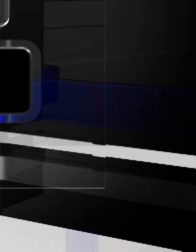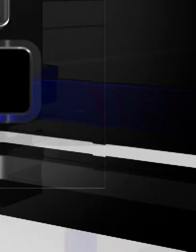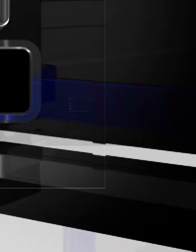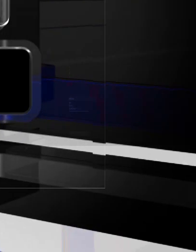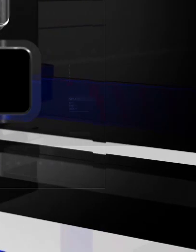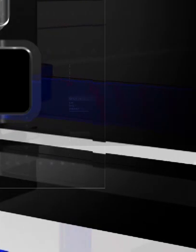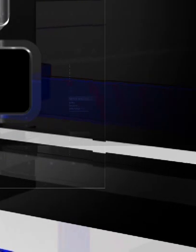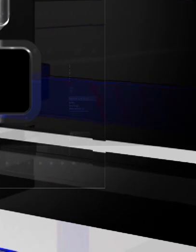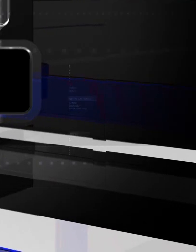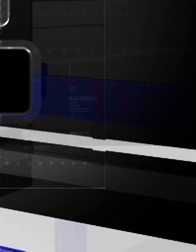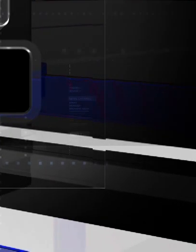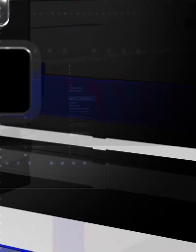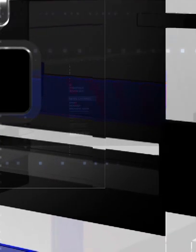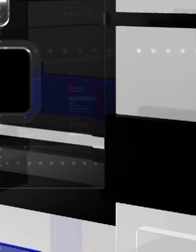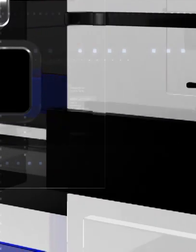general. Gracias.